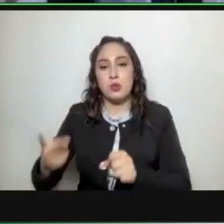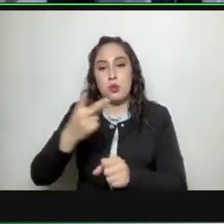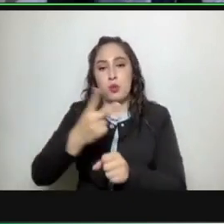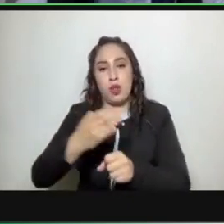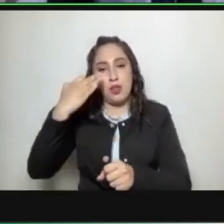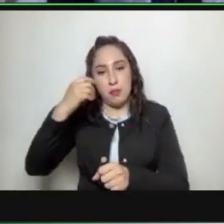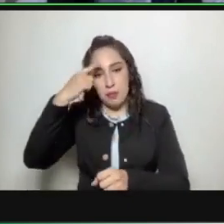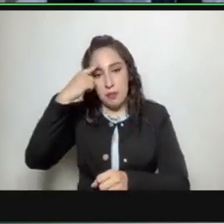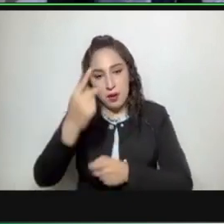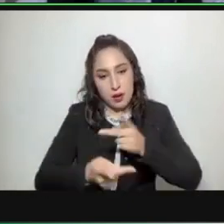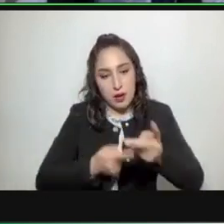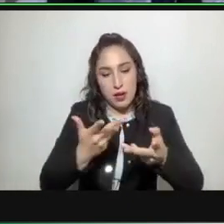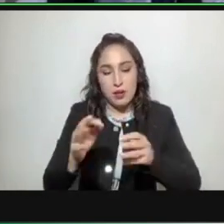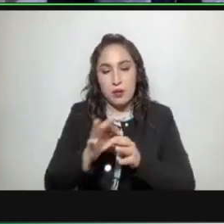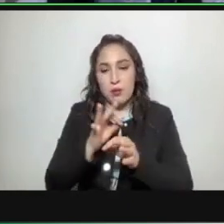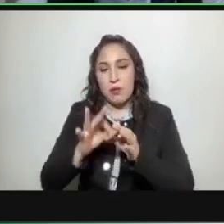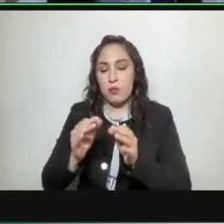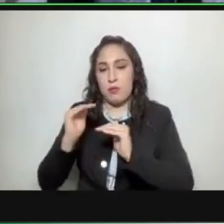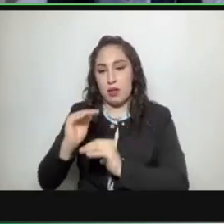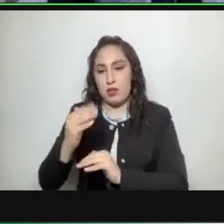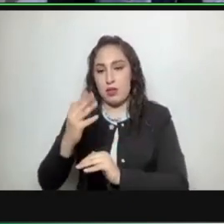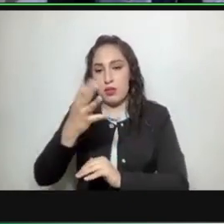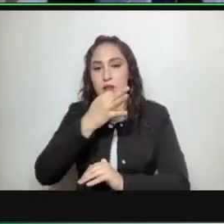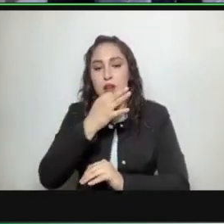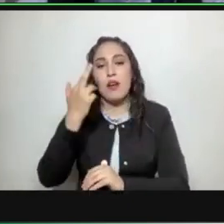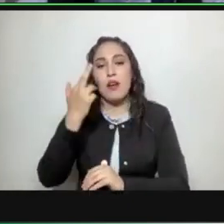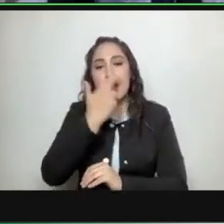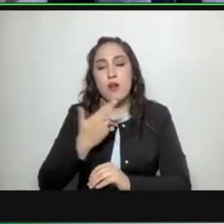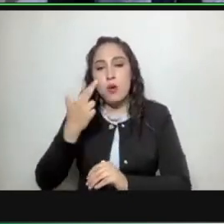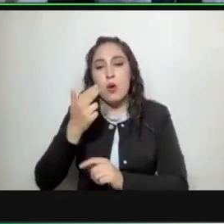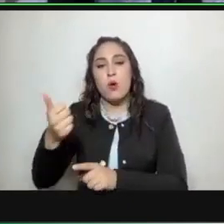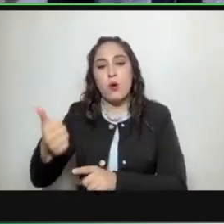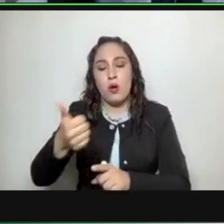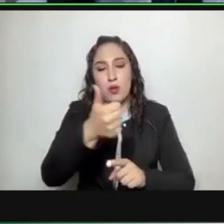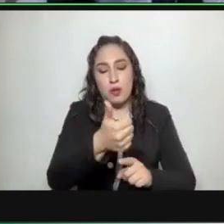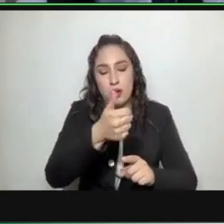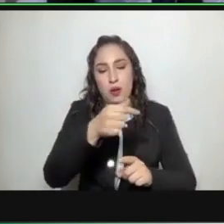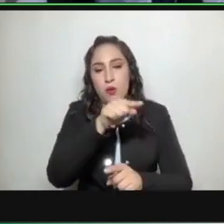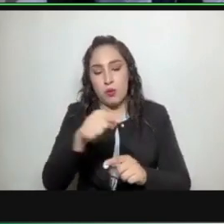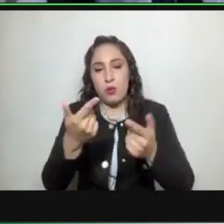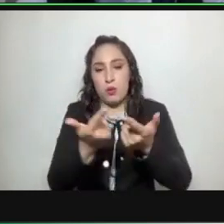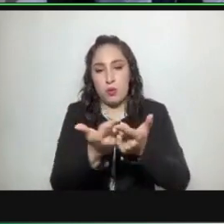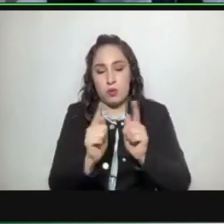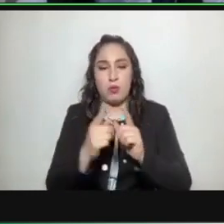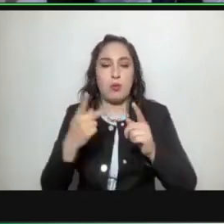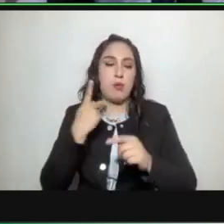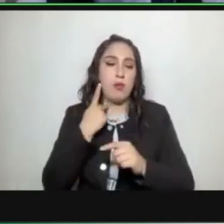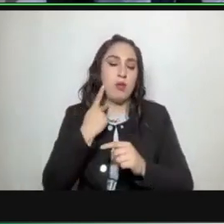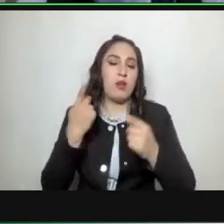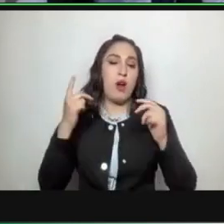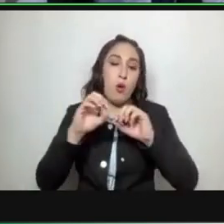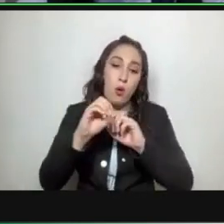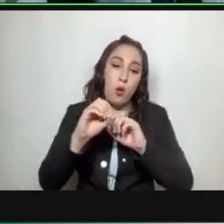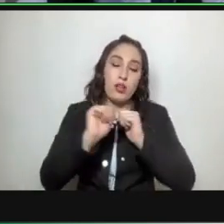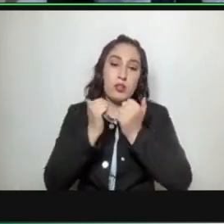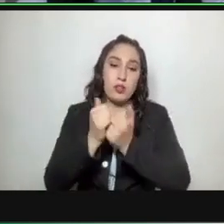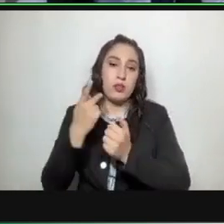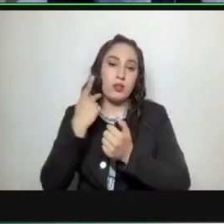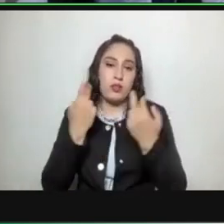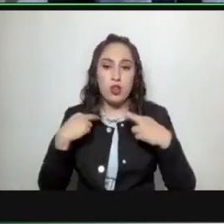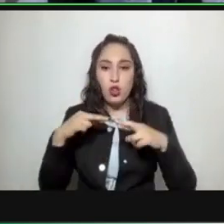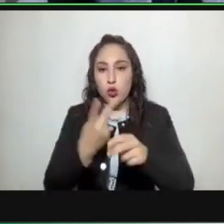minutos de acuerdo al orden en que se registre sin exceder un turno por en un turno por cada grupo y